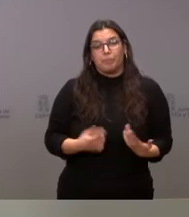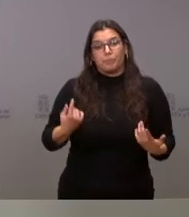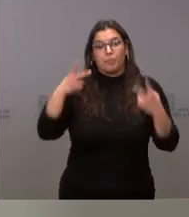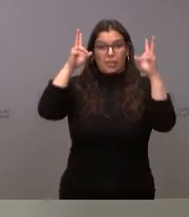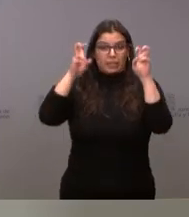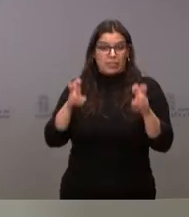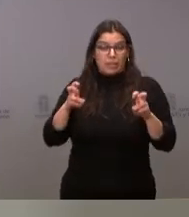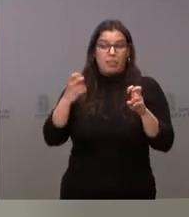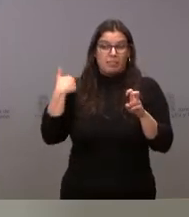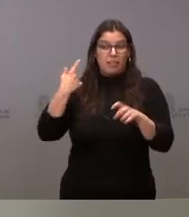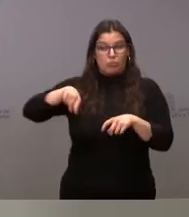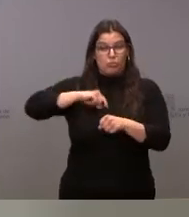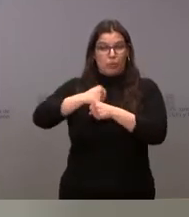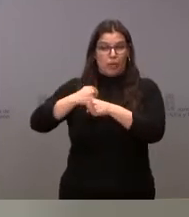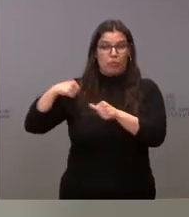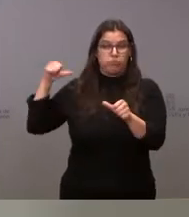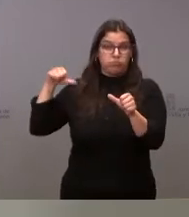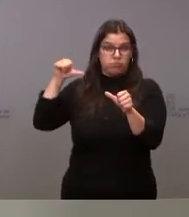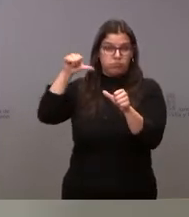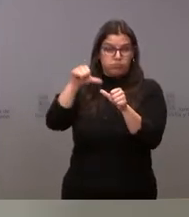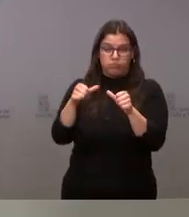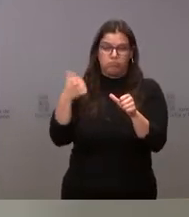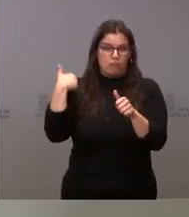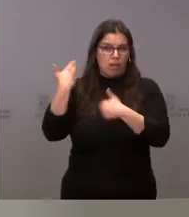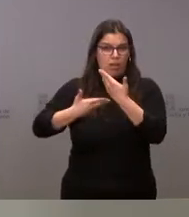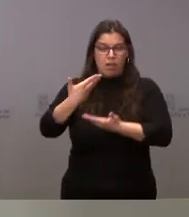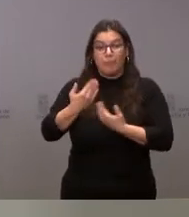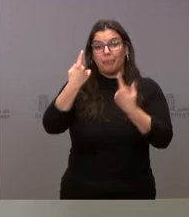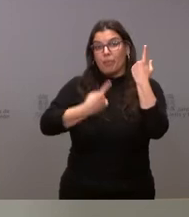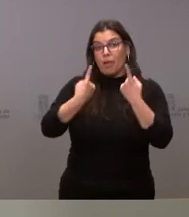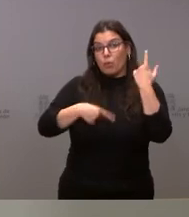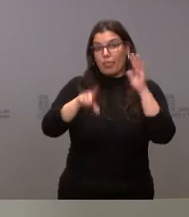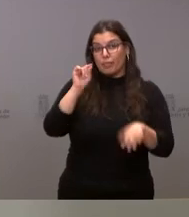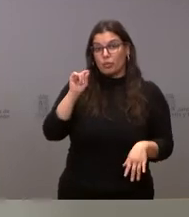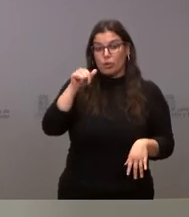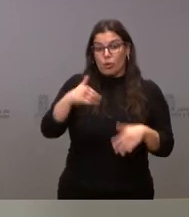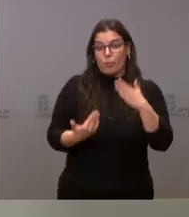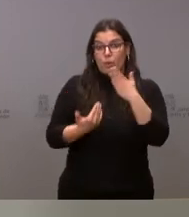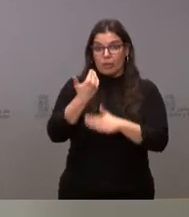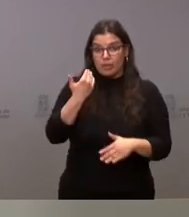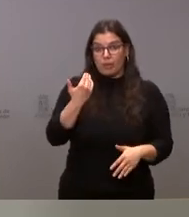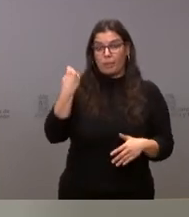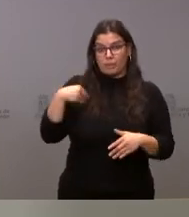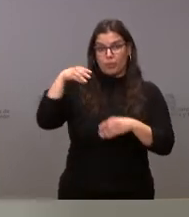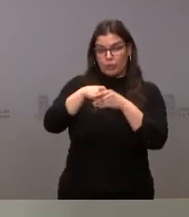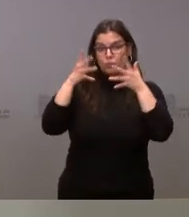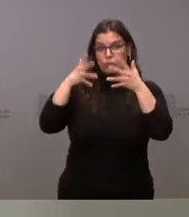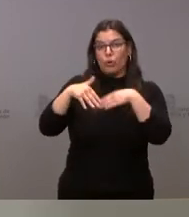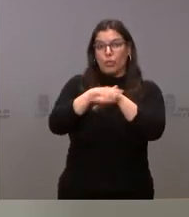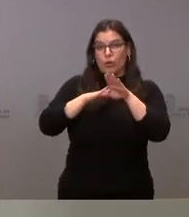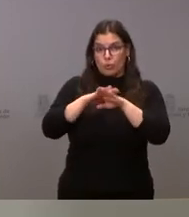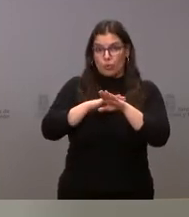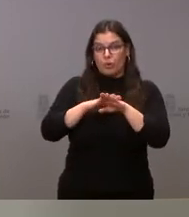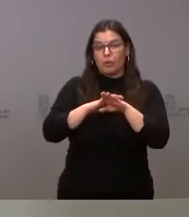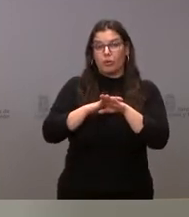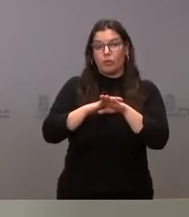cuestiones en las que venimos ya trabajando durante todo este tiempo y algunas de las decisiones que hemos tomado esta mañana en el Consejo de Gobierno y sobre el cual